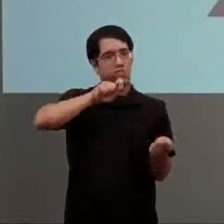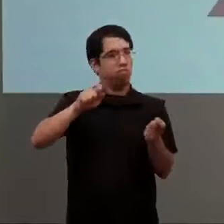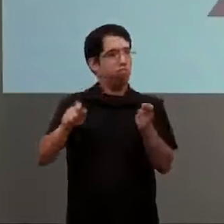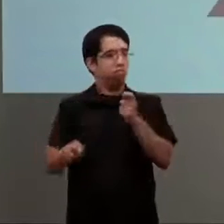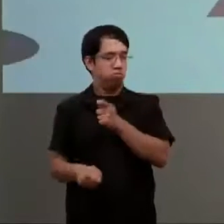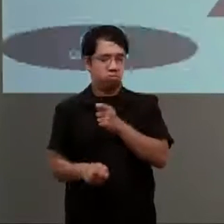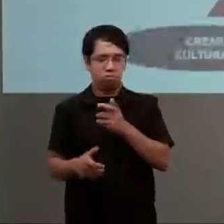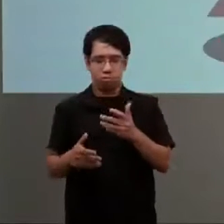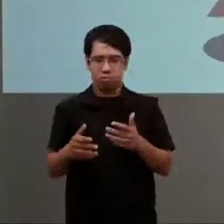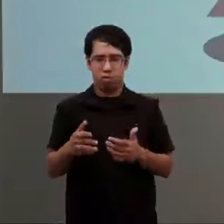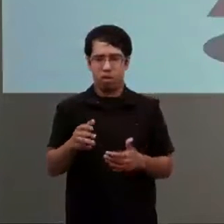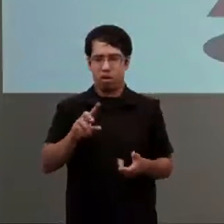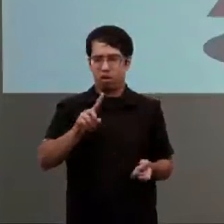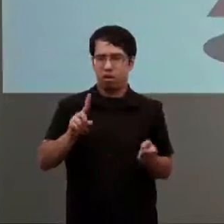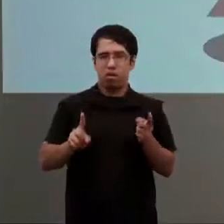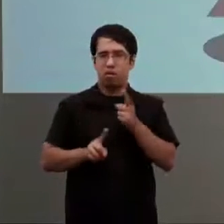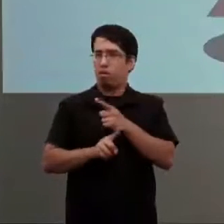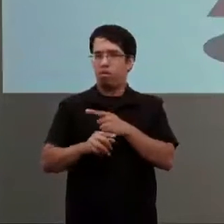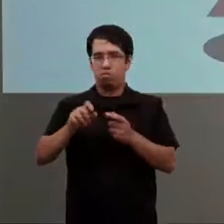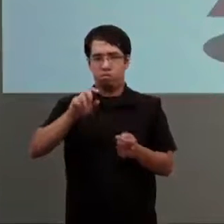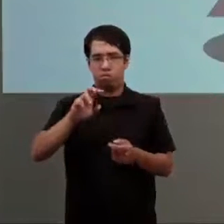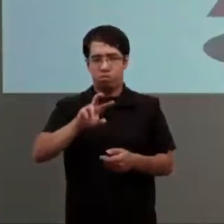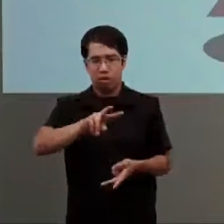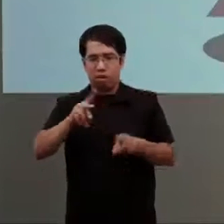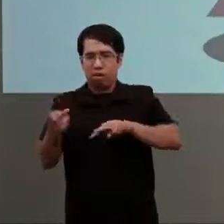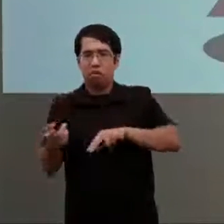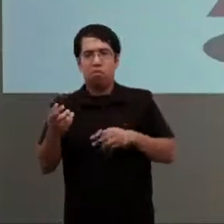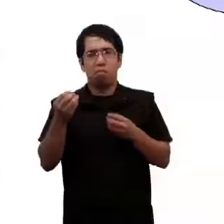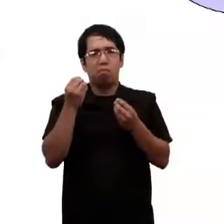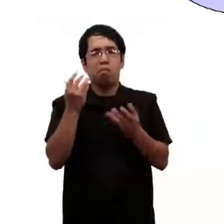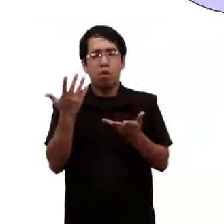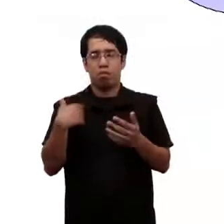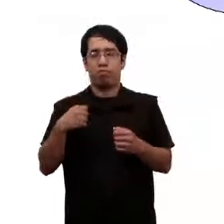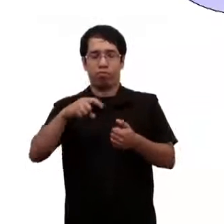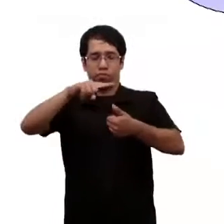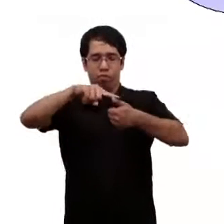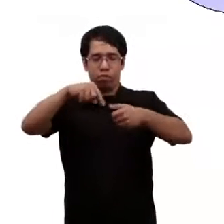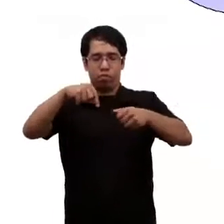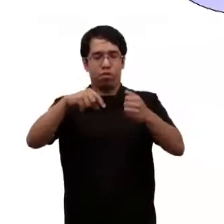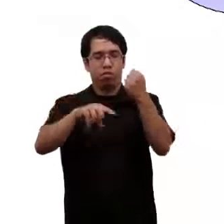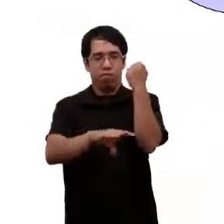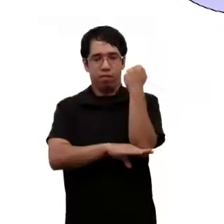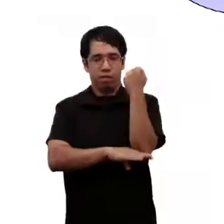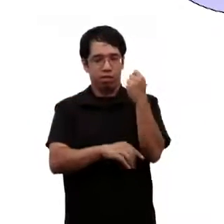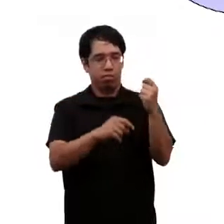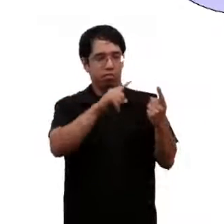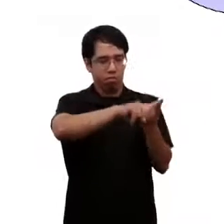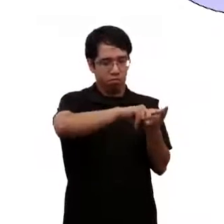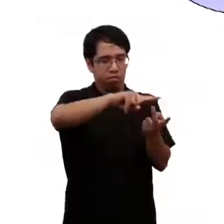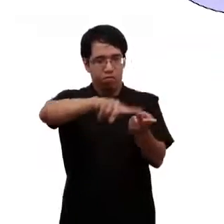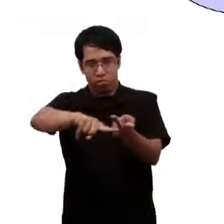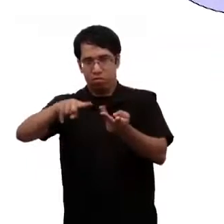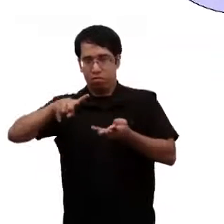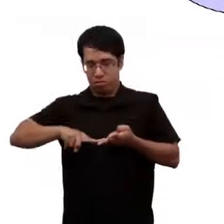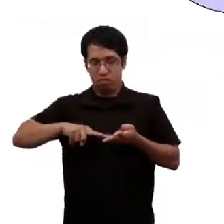en qué sentido? Cambio en tres patas. Por un lado el cambio en